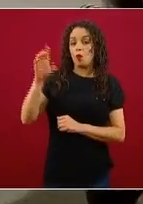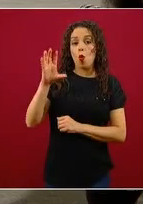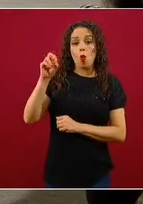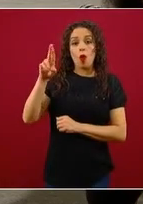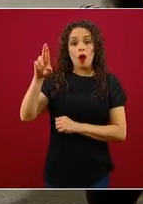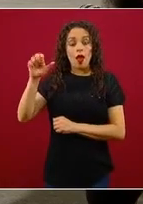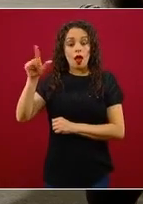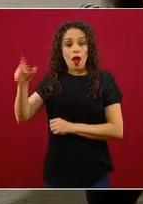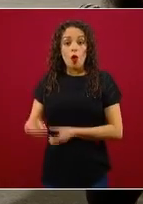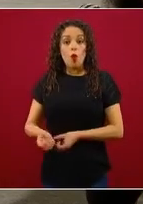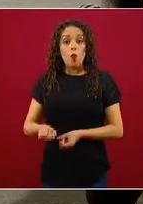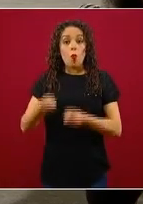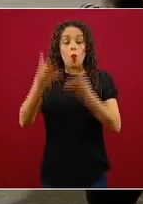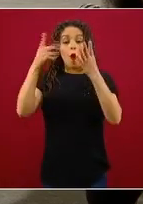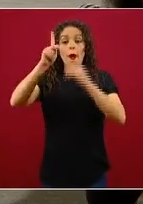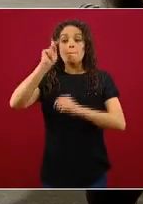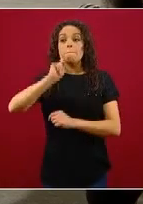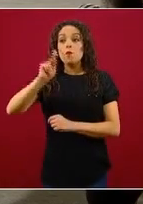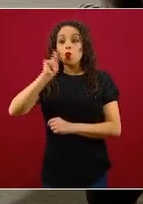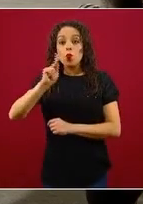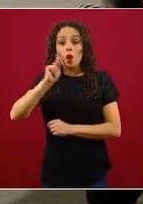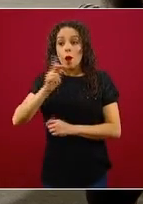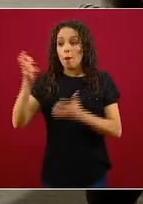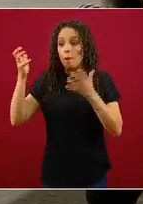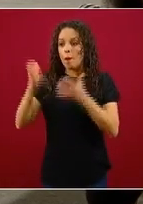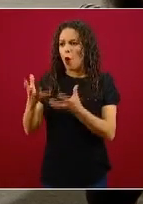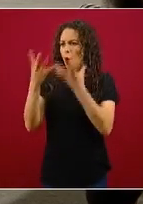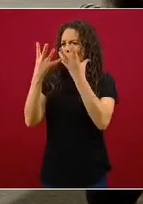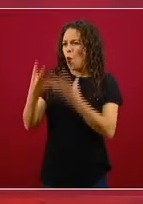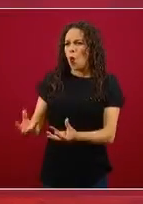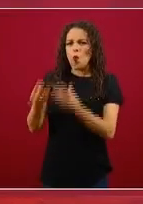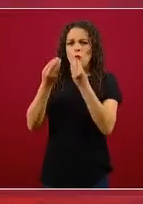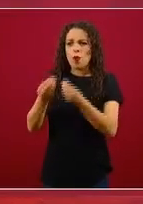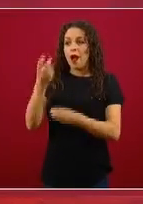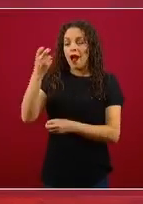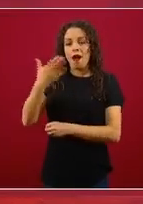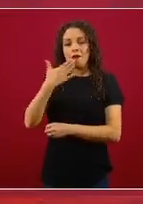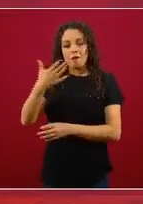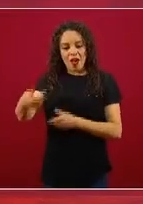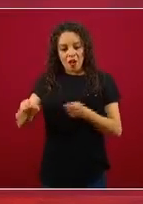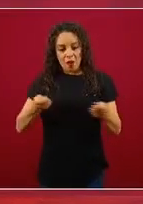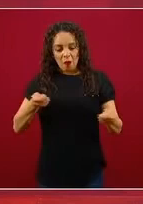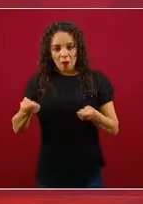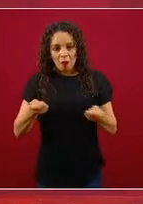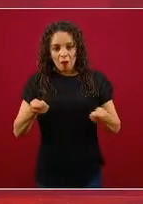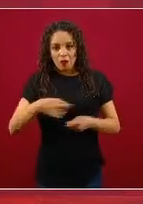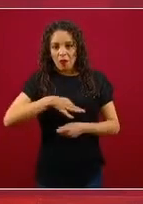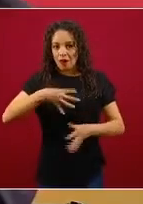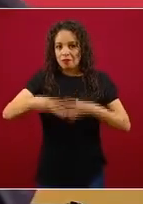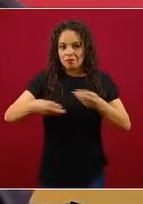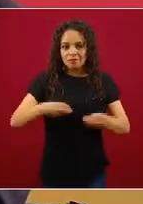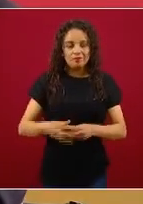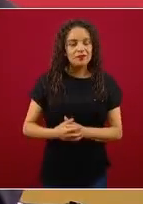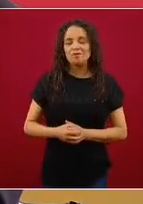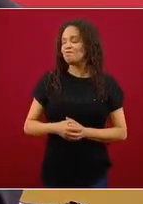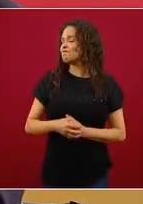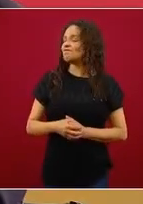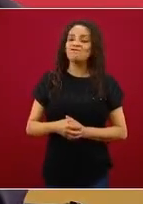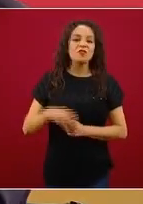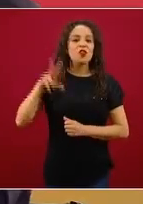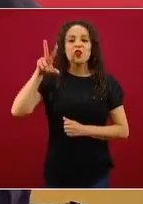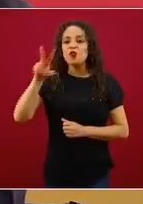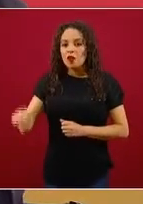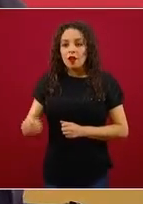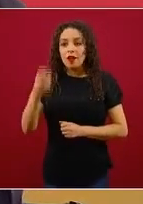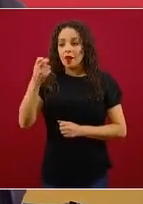al éxito del control. No, no funciona así. No es de que entre más le sube uno al número de pruebas,